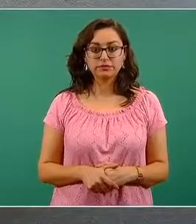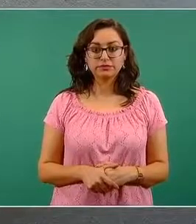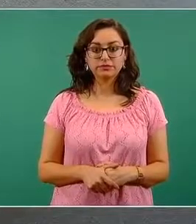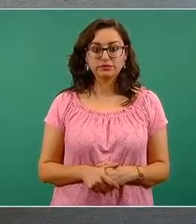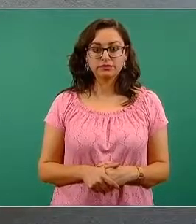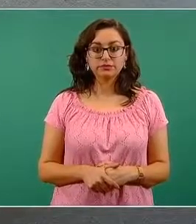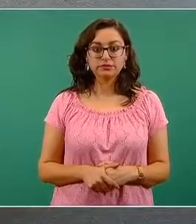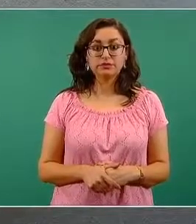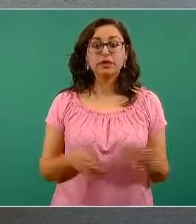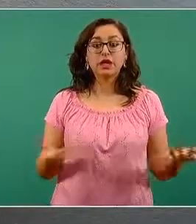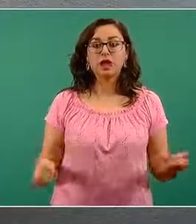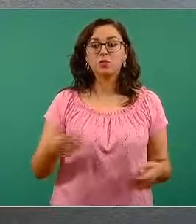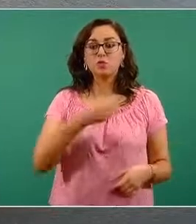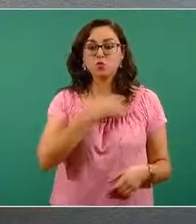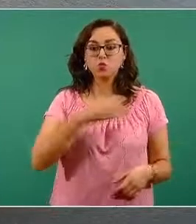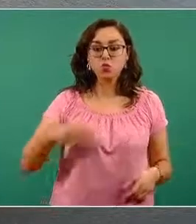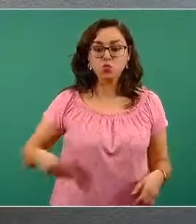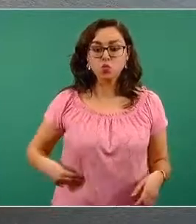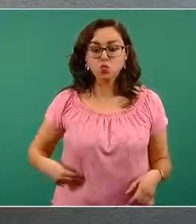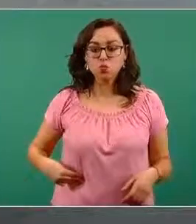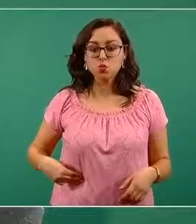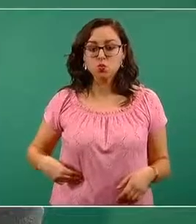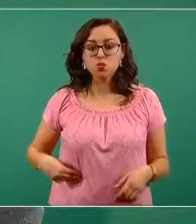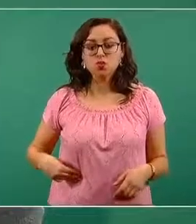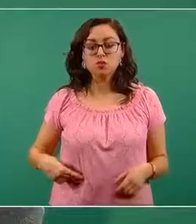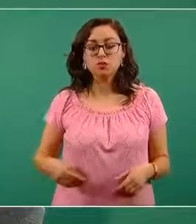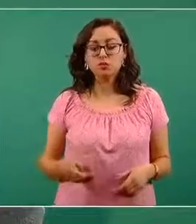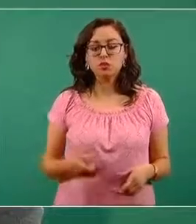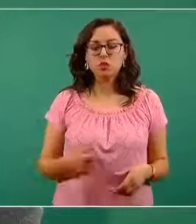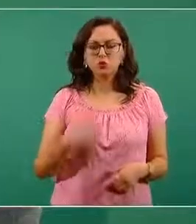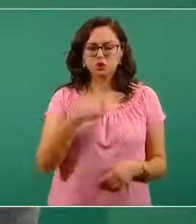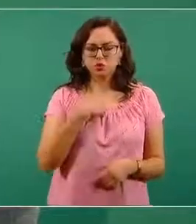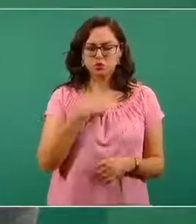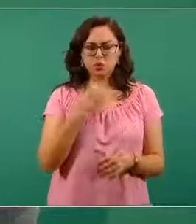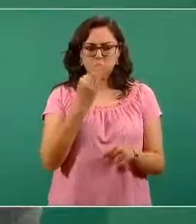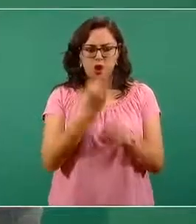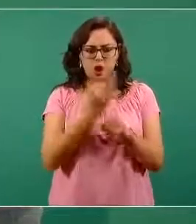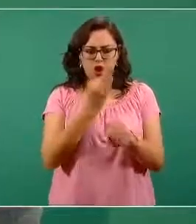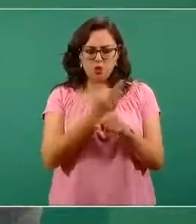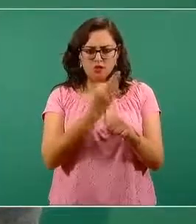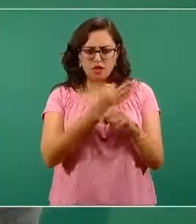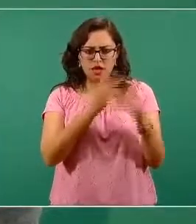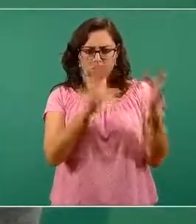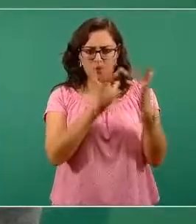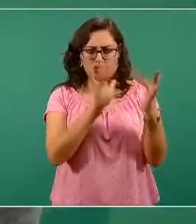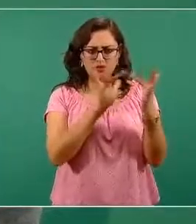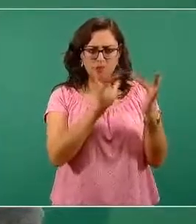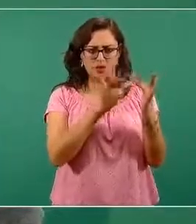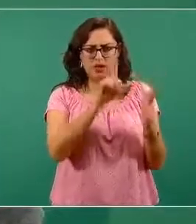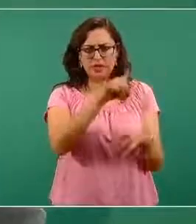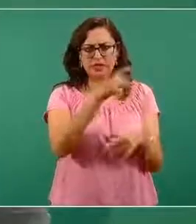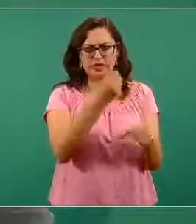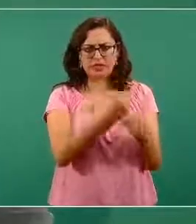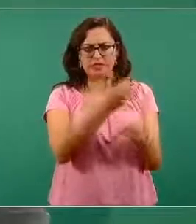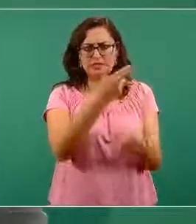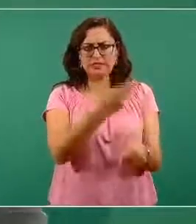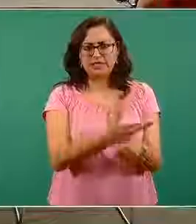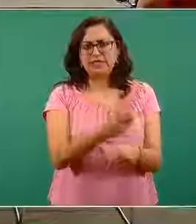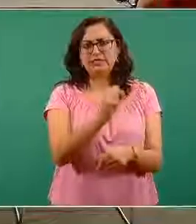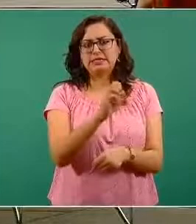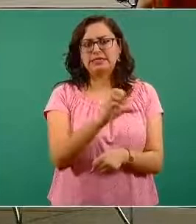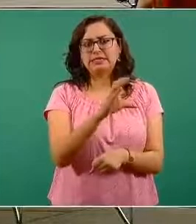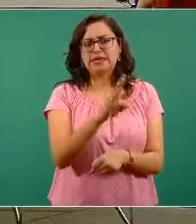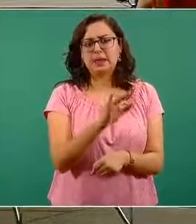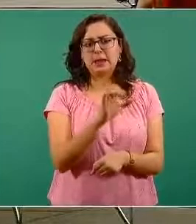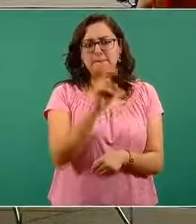Los municipios, ah, los municipios, estoy ahorita coordinando con la Secretaría de Bienestar, con todos los que estamos